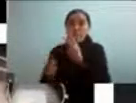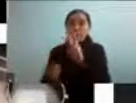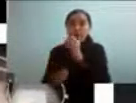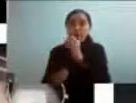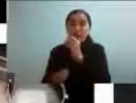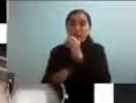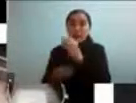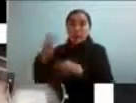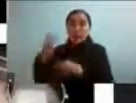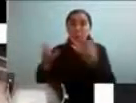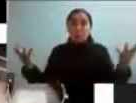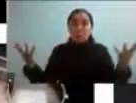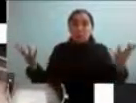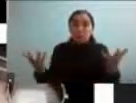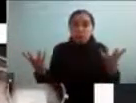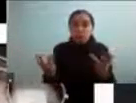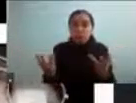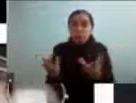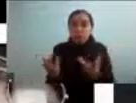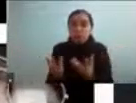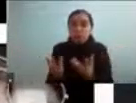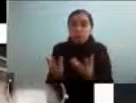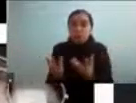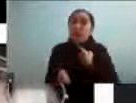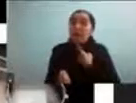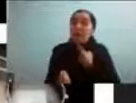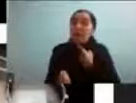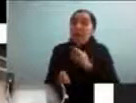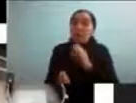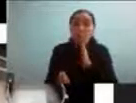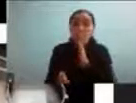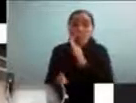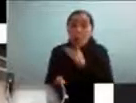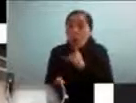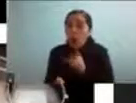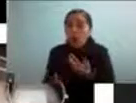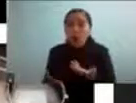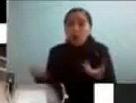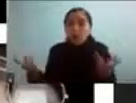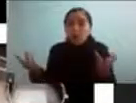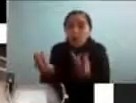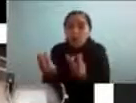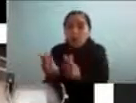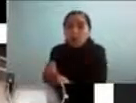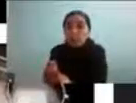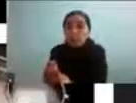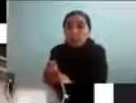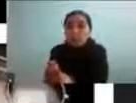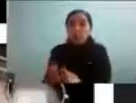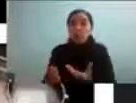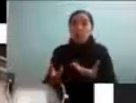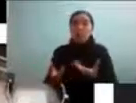vez ese embudo de interés del autismo se hace cada vez más chico y o sea las personas que